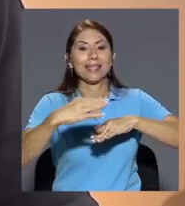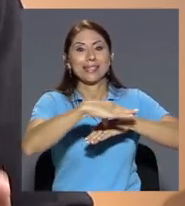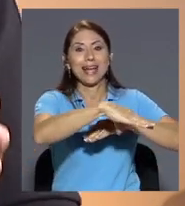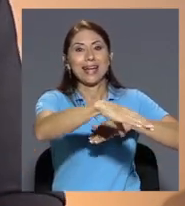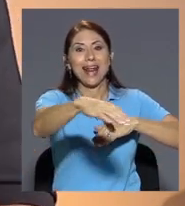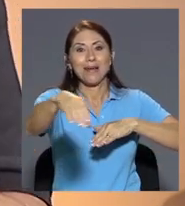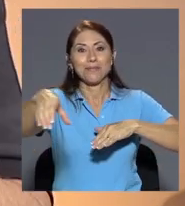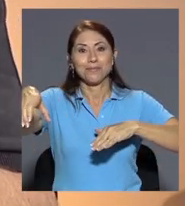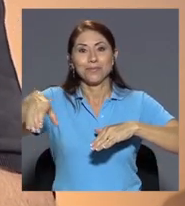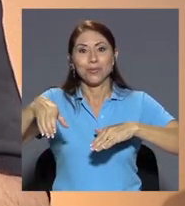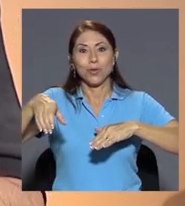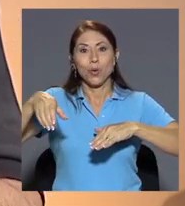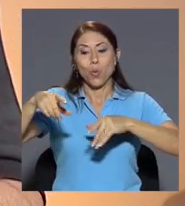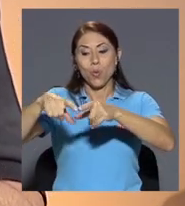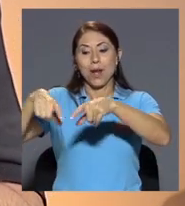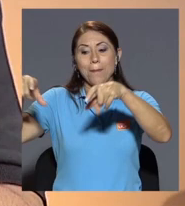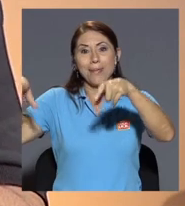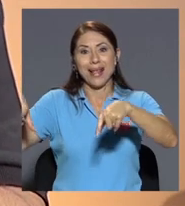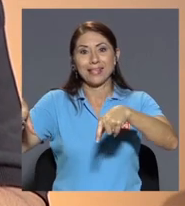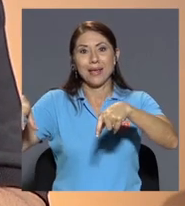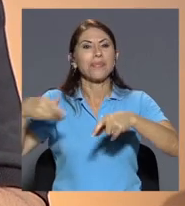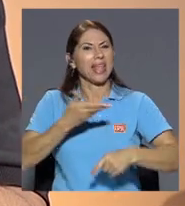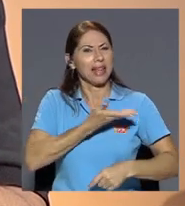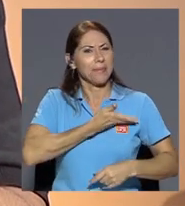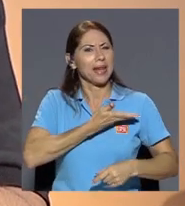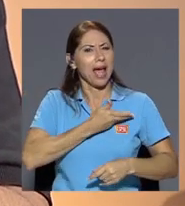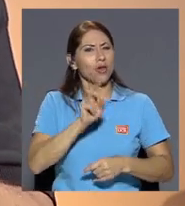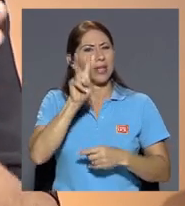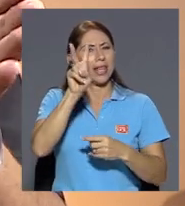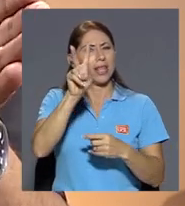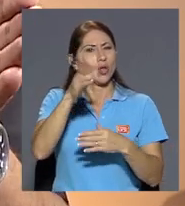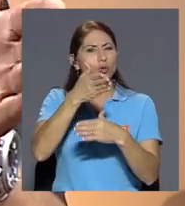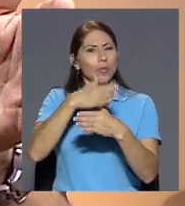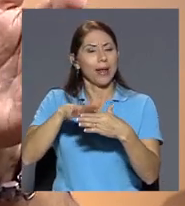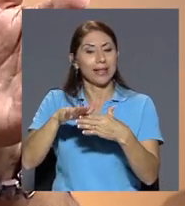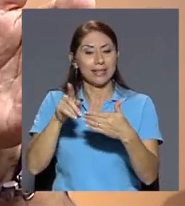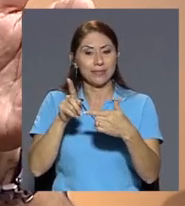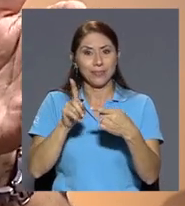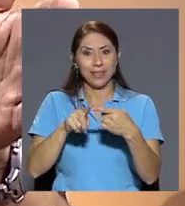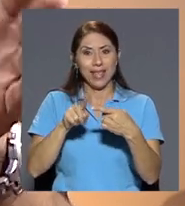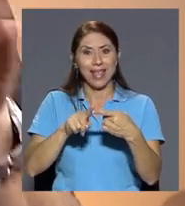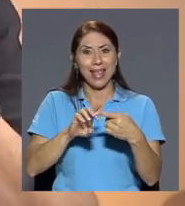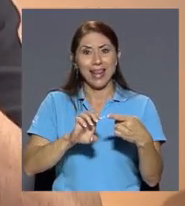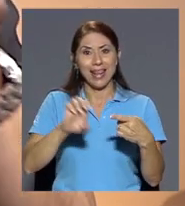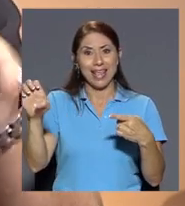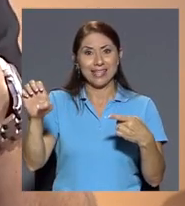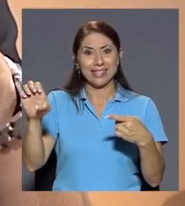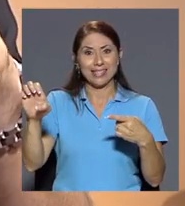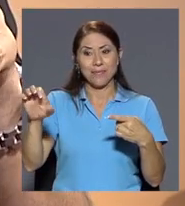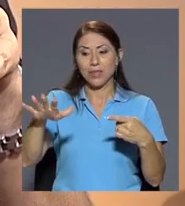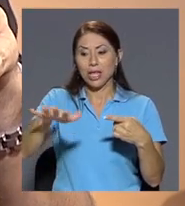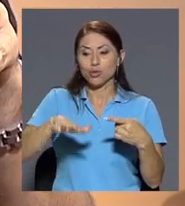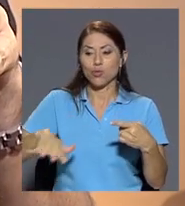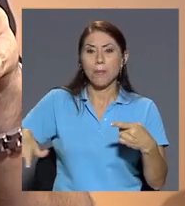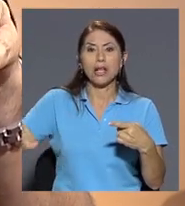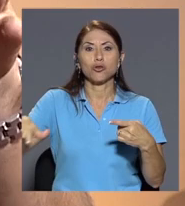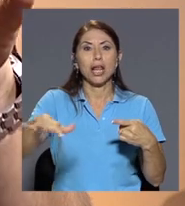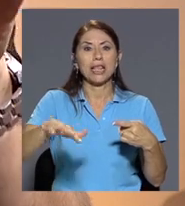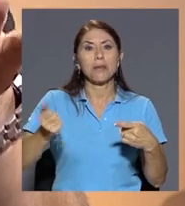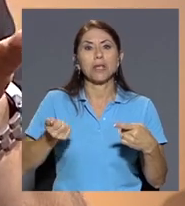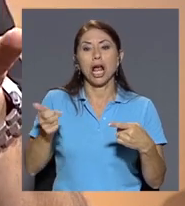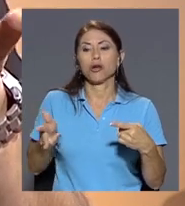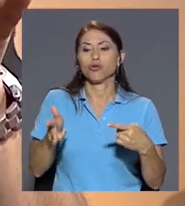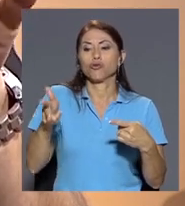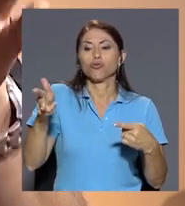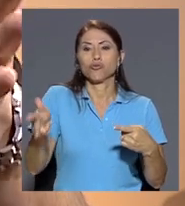el mercado tiene dos sectores digamos el sector o este que es una plazoleta que es para carga y descarga pero que